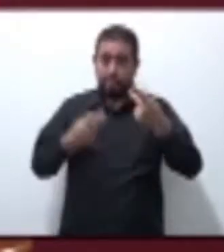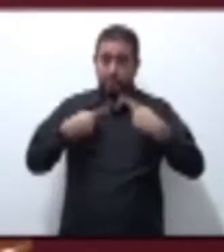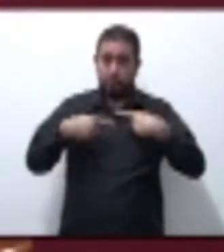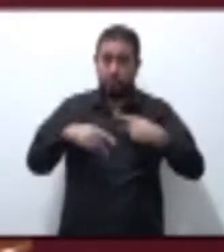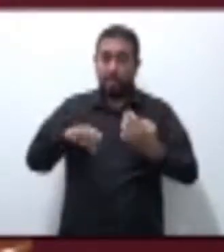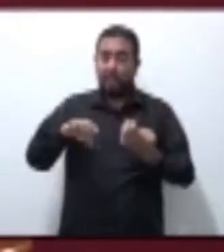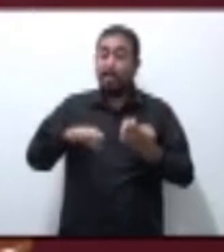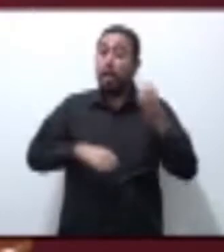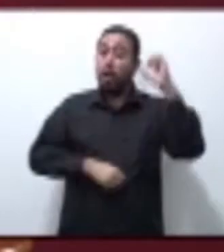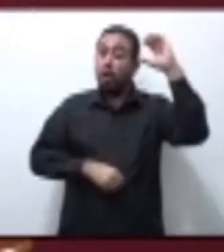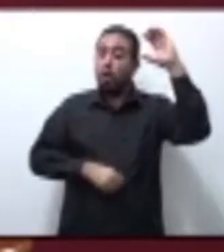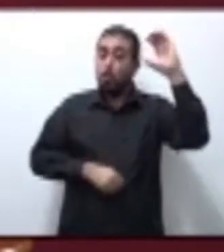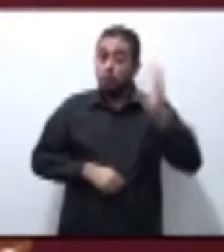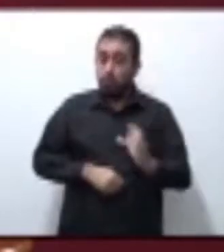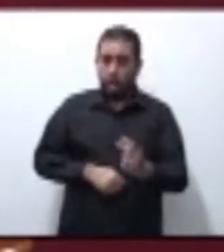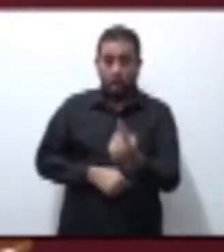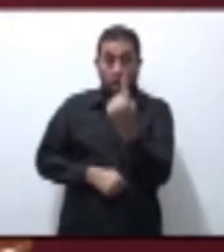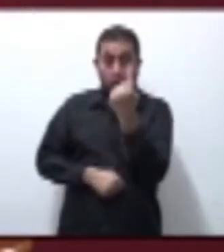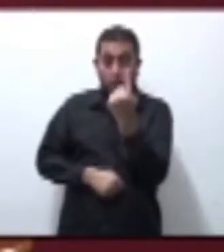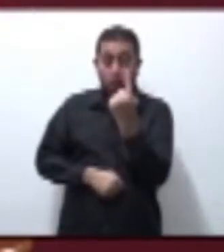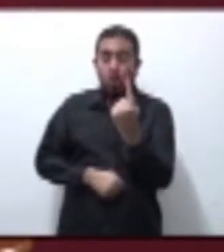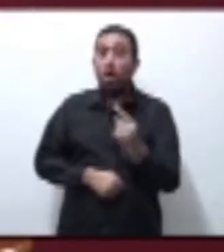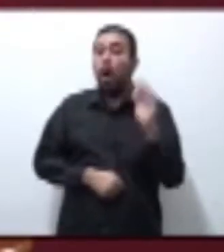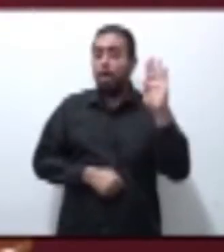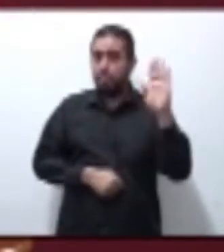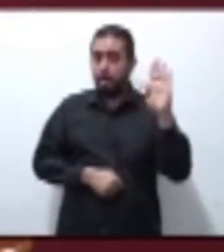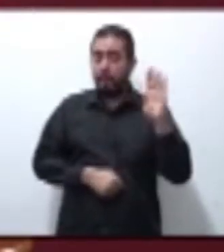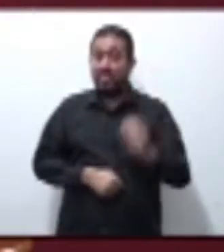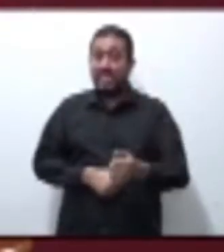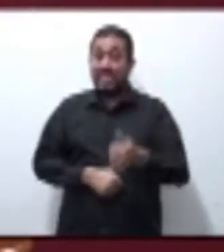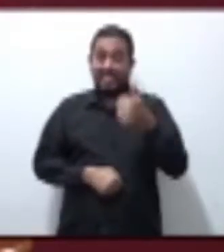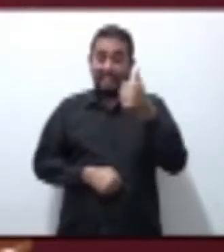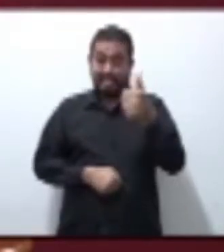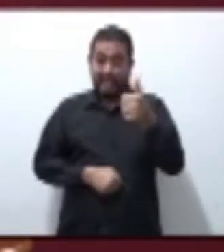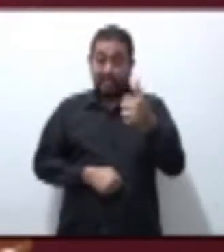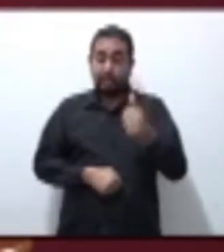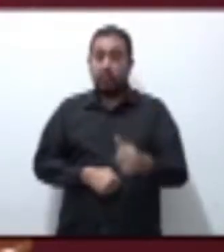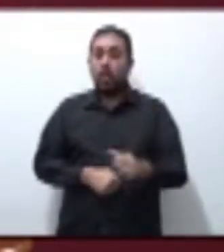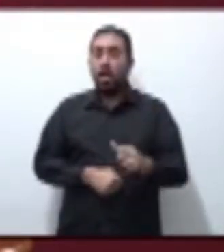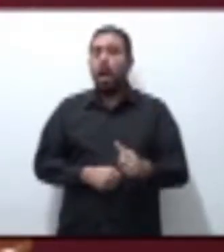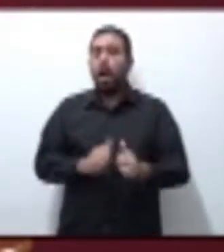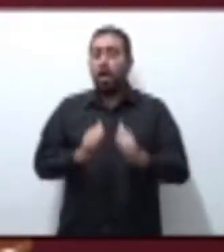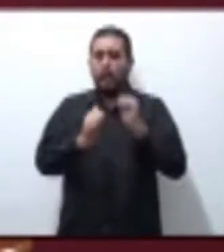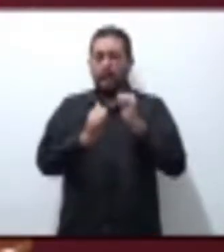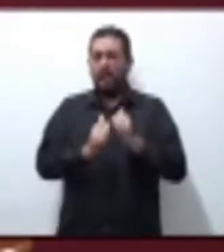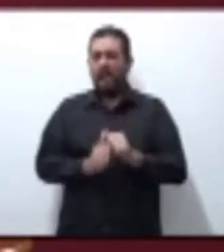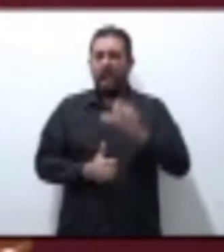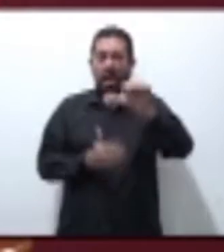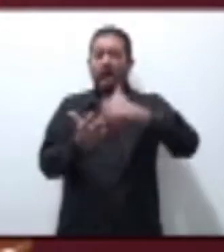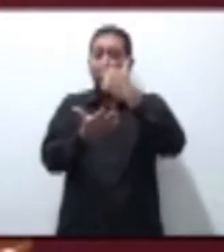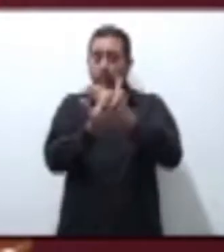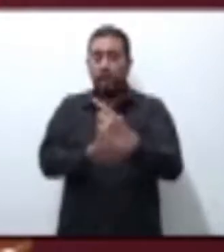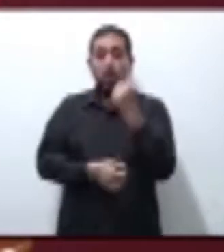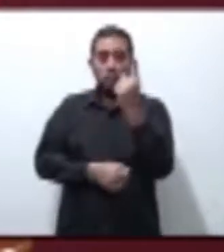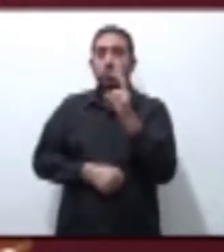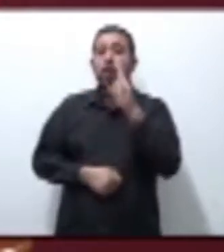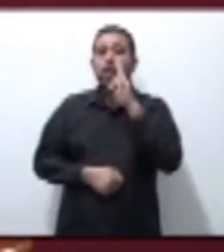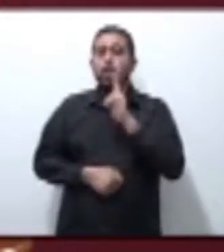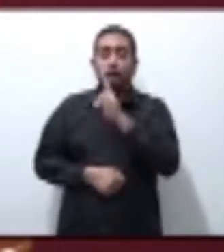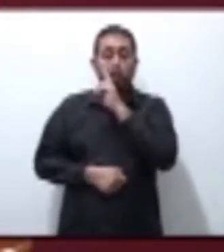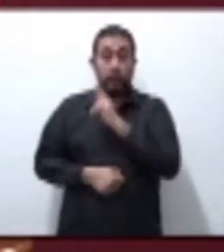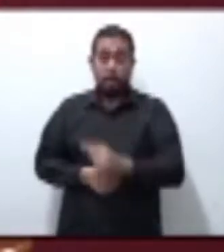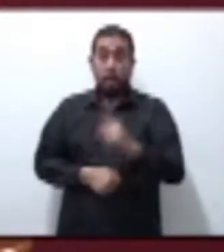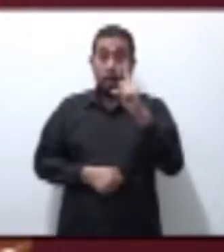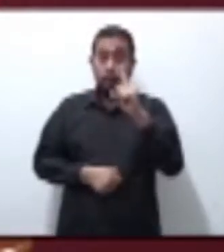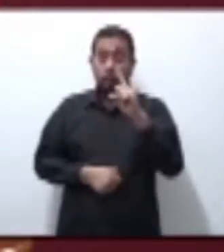Culiacán, uno en Badiraguato, seis en el municipio de Ahome, uno en Abolato y uno en Salvador